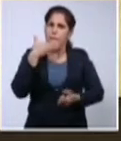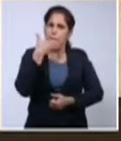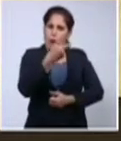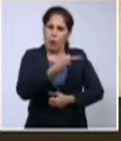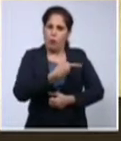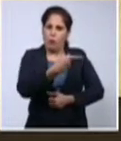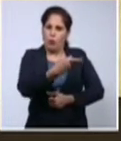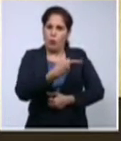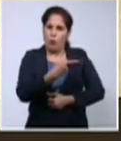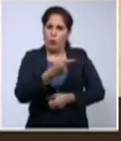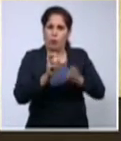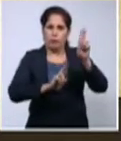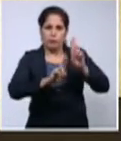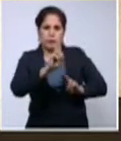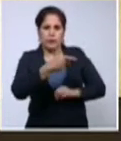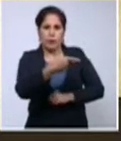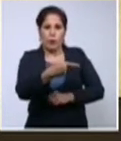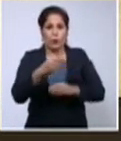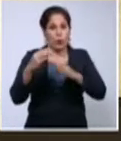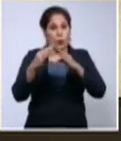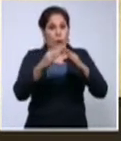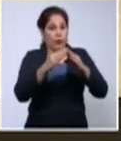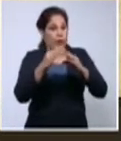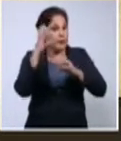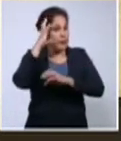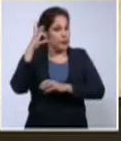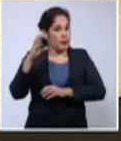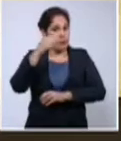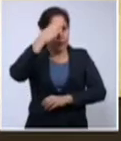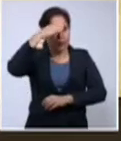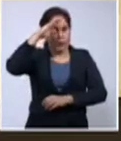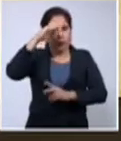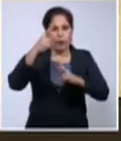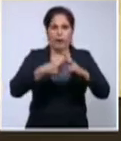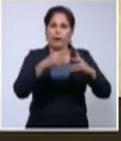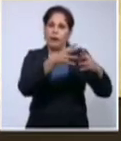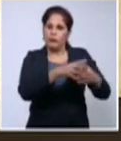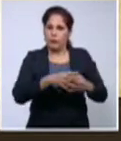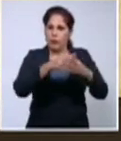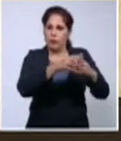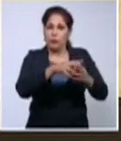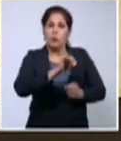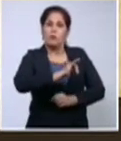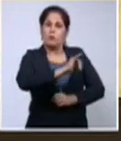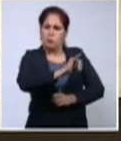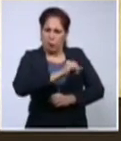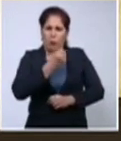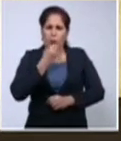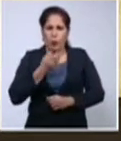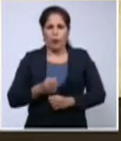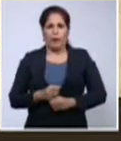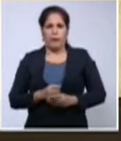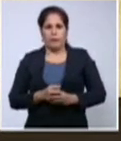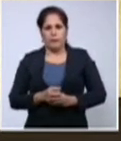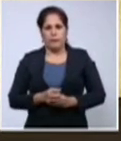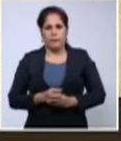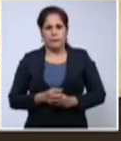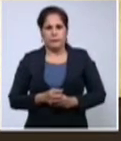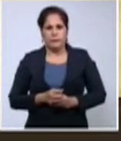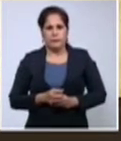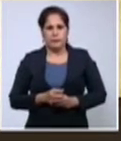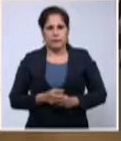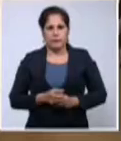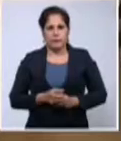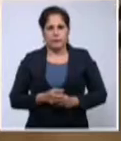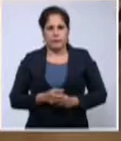entre las comunidades científicas de Estados Unidos y Cuba y también entre los dos países. Memphis